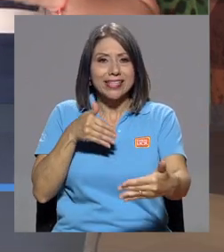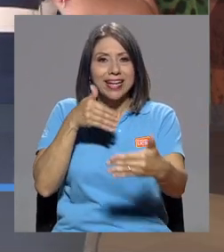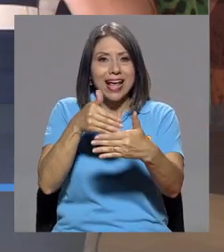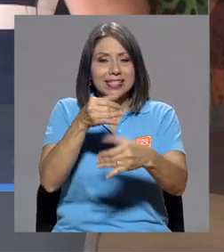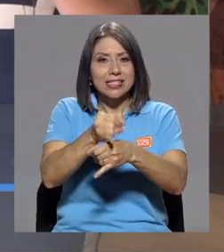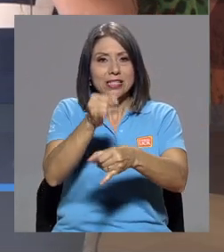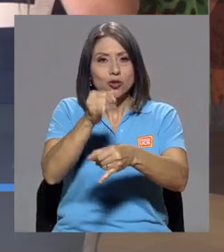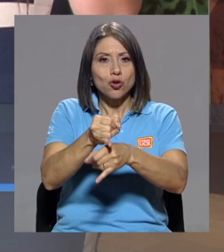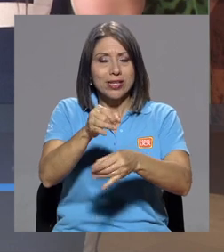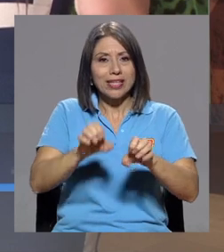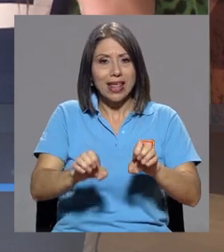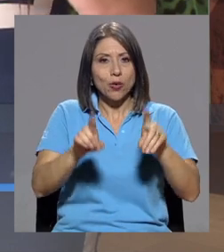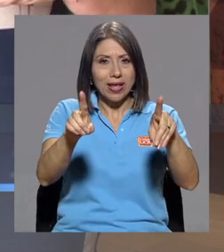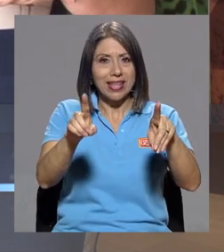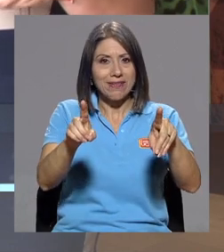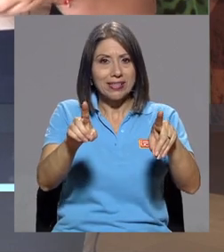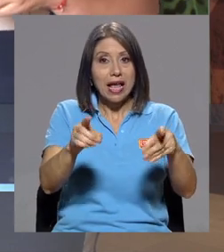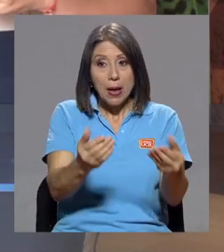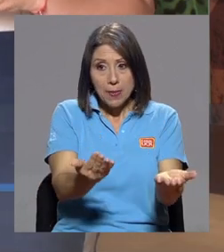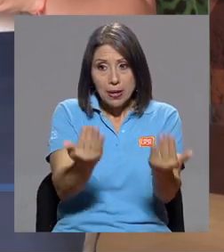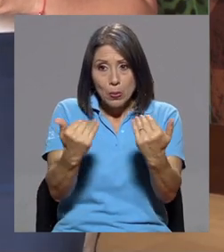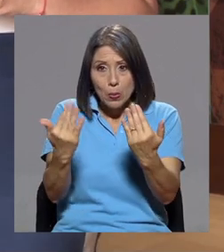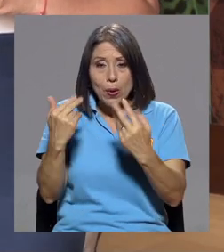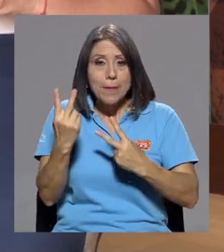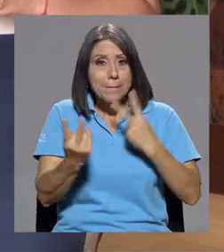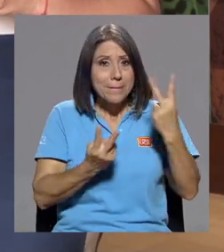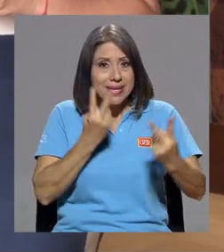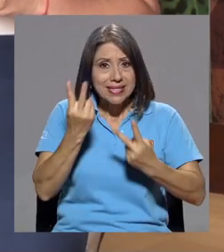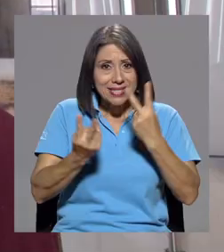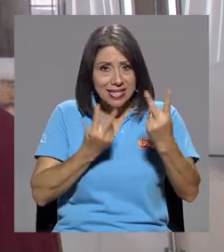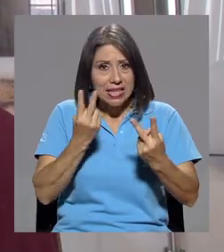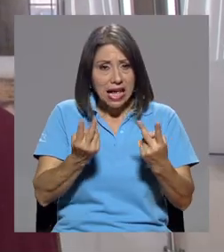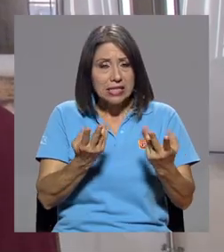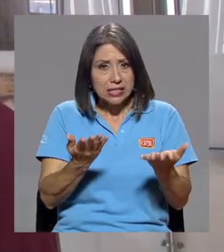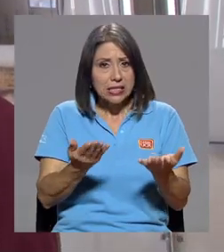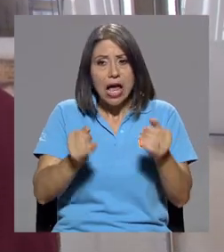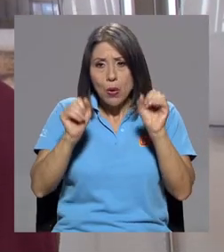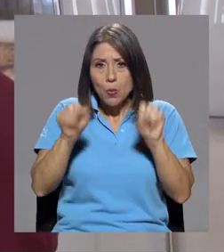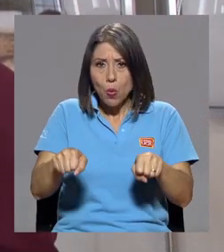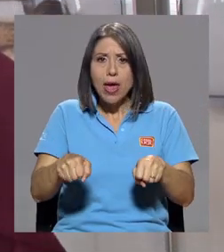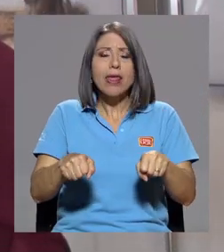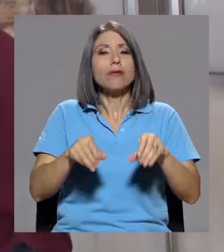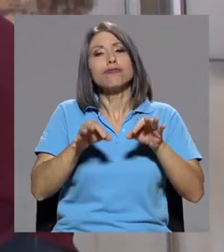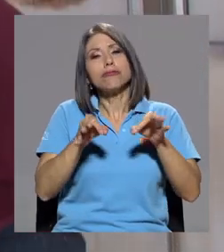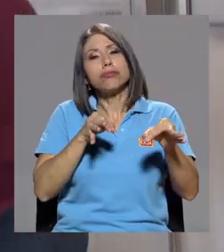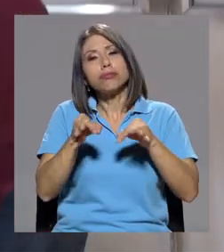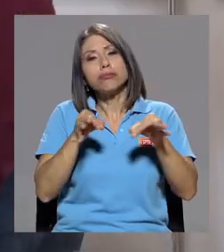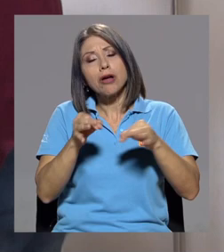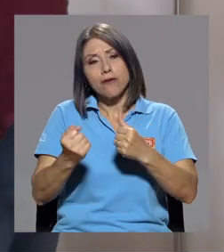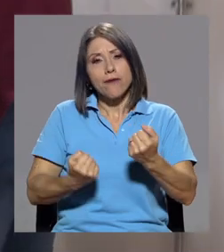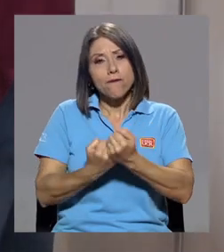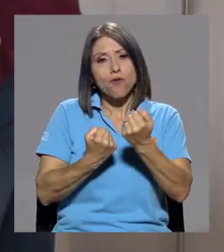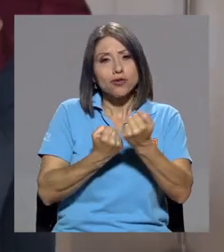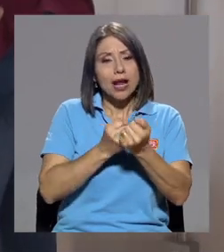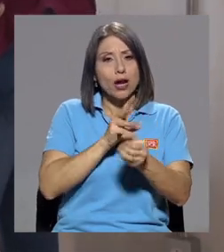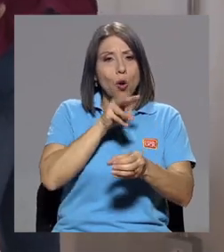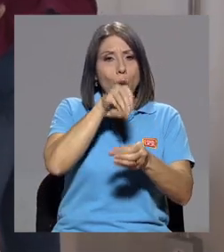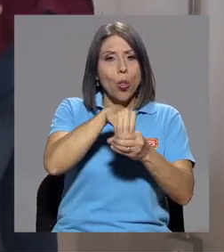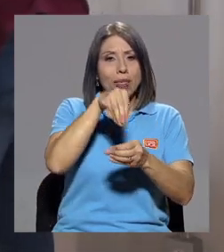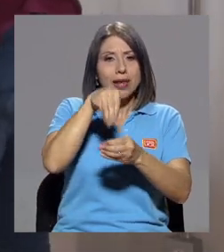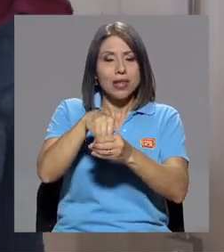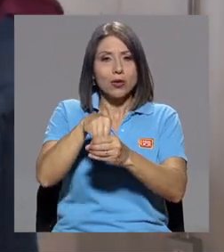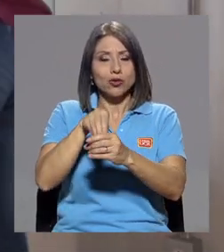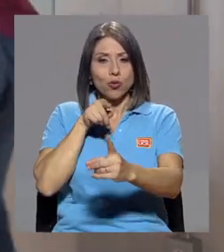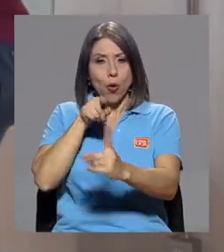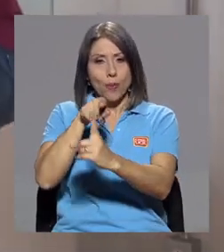ofrecerles dentro de las visitas que ellos puedan realizar al museo, reforzar contenidos y objetivos que están dentro de